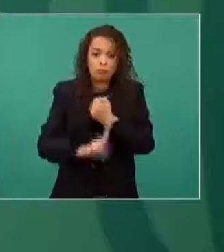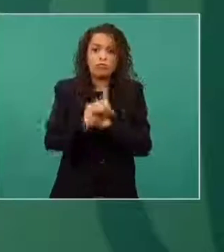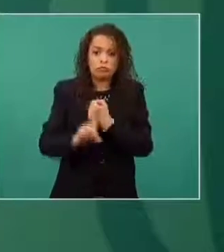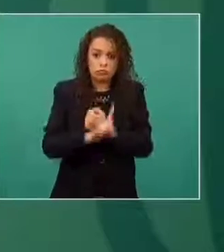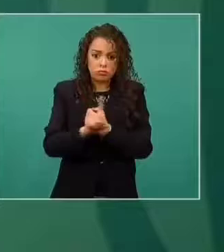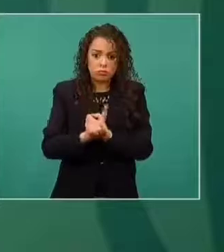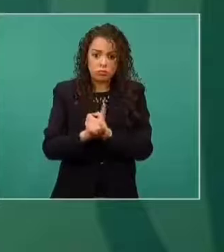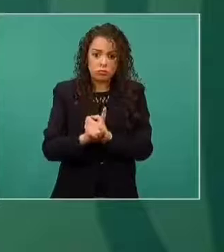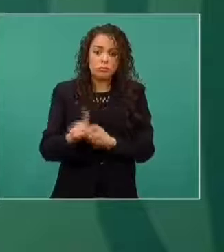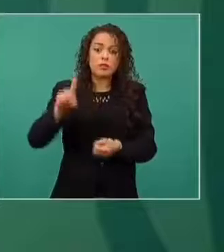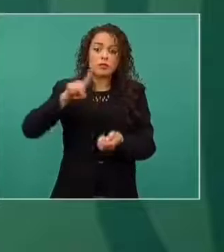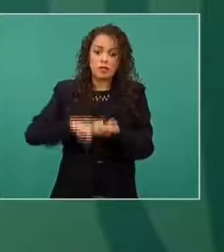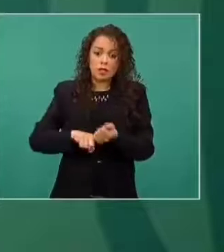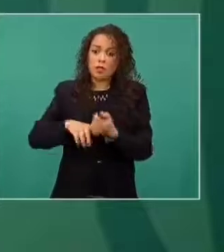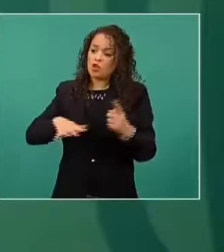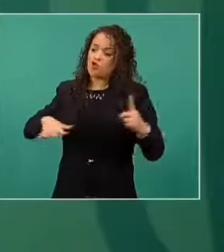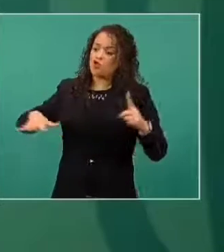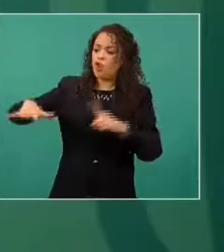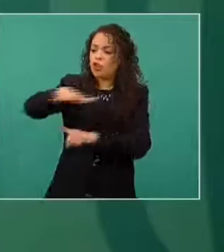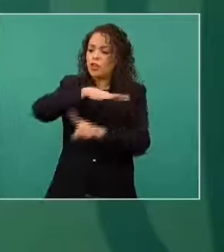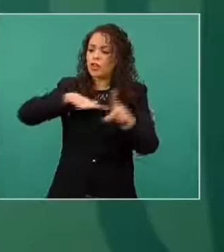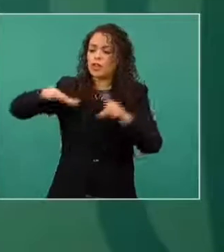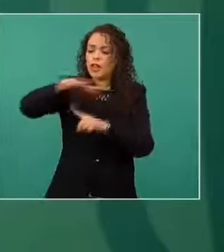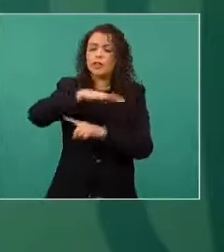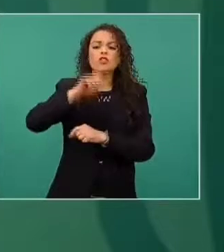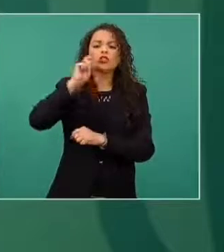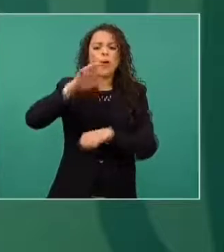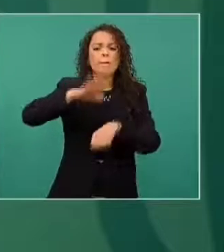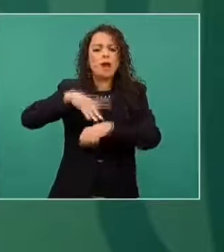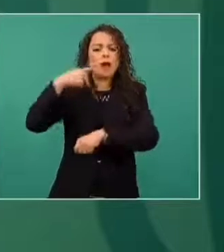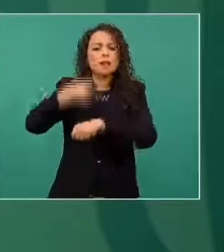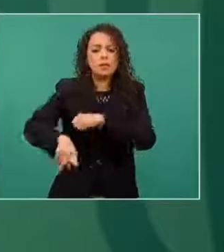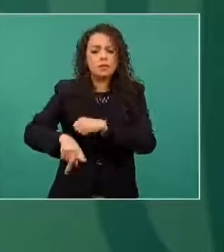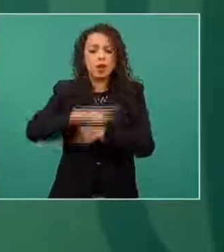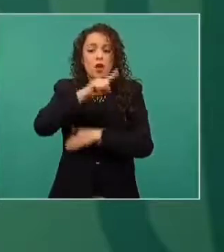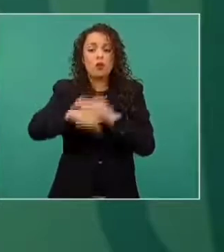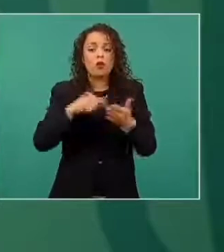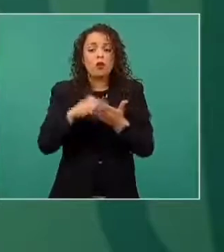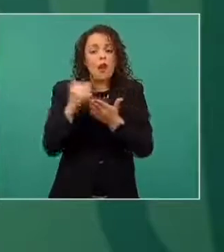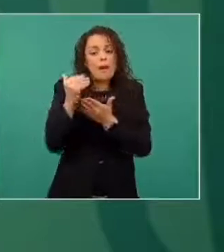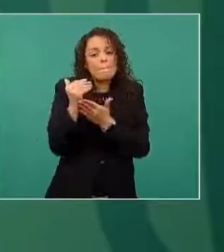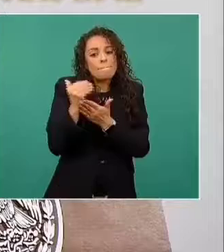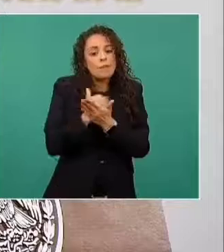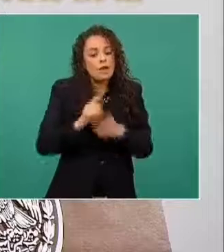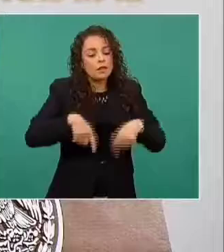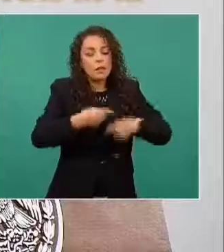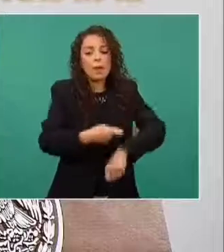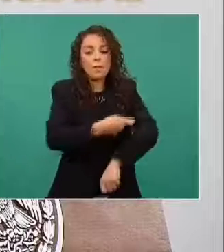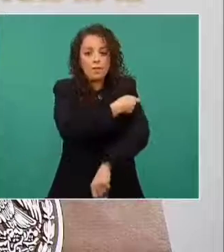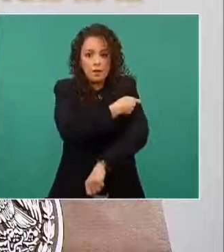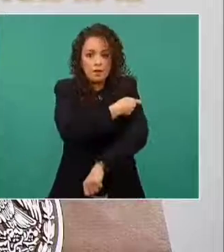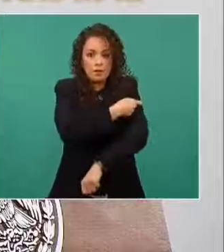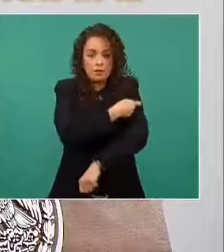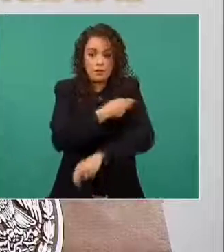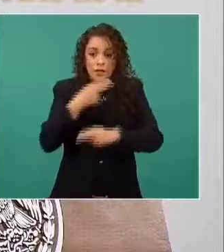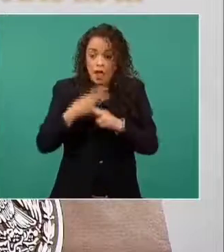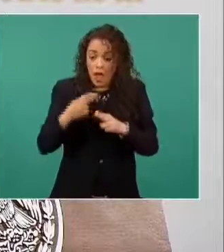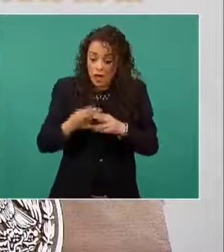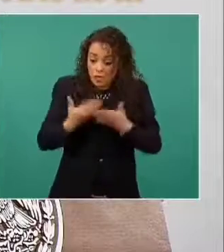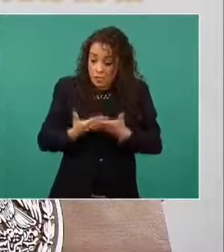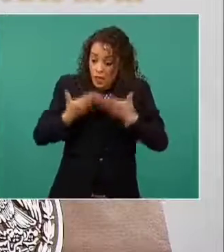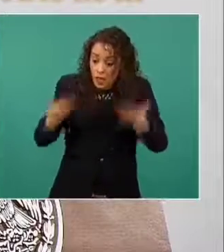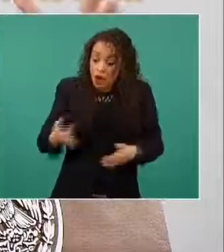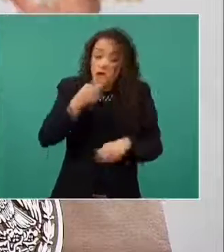contextos de baja cobertura de vacunación. Entonces, el mensaje de la Organización Mundial de la Salud hasta el día de hoy sigue